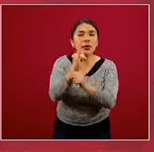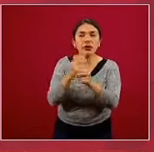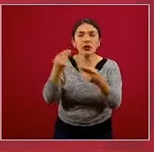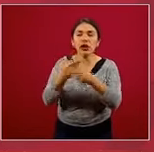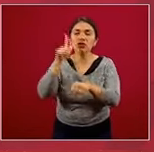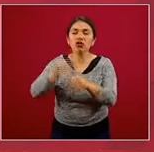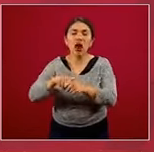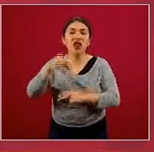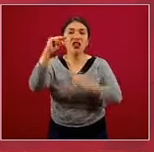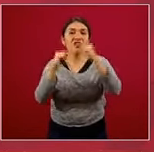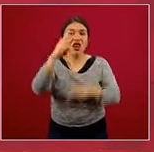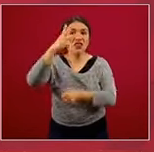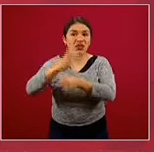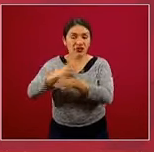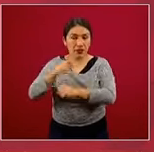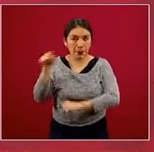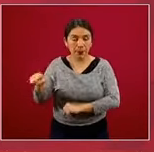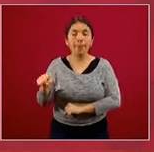nivel 3,